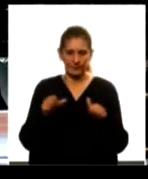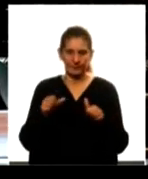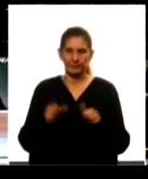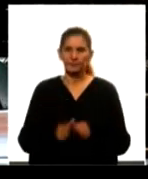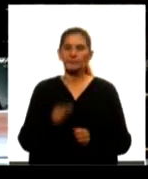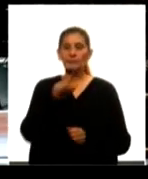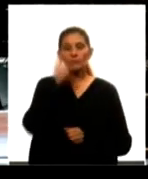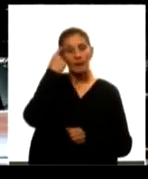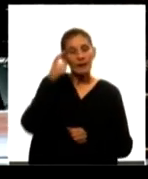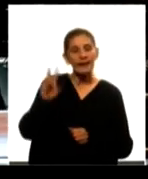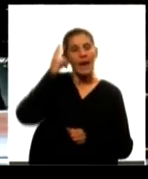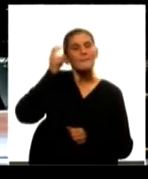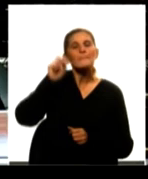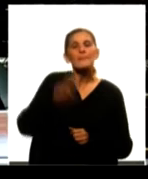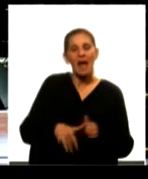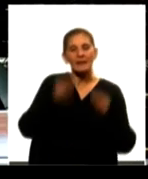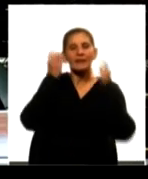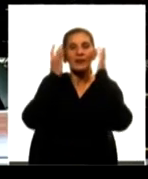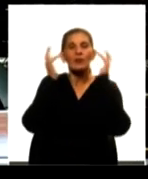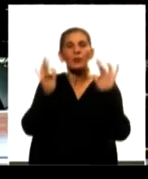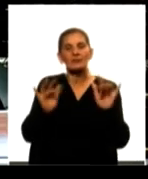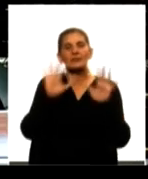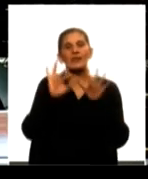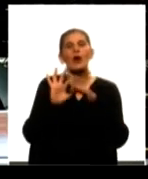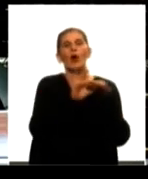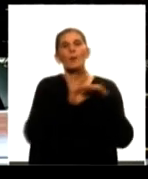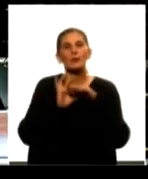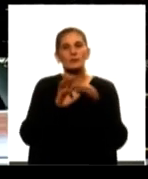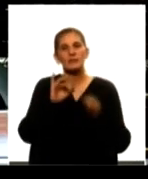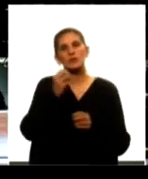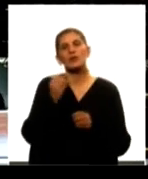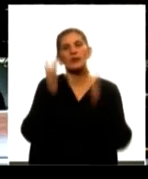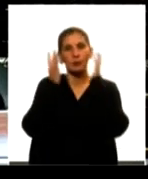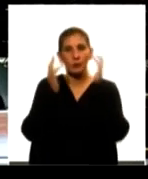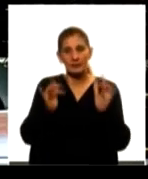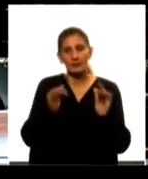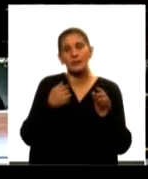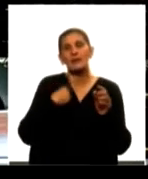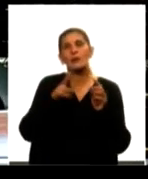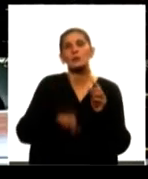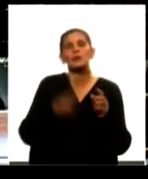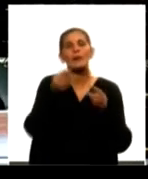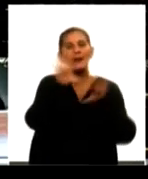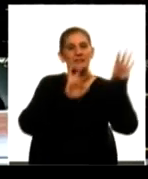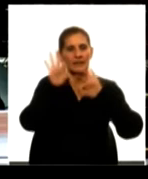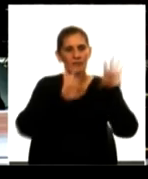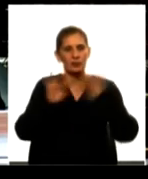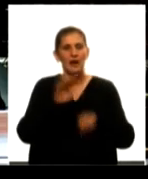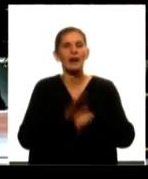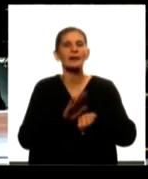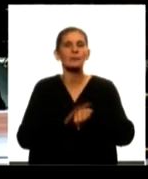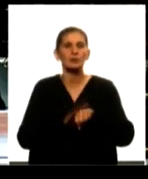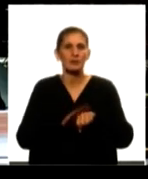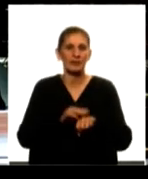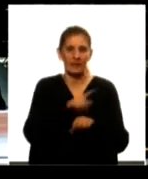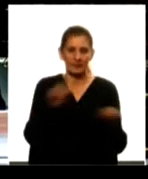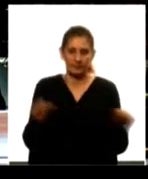Crea el Plan de Política Educativa Nacional y Compromiso de Política Educativa Nacional sobre criterios utilizados para seleccionar a los jerarcas responsables de